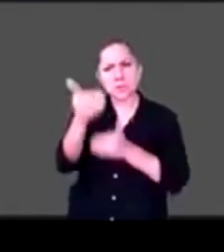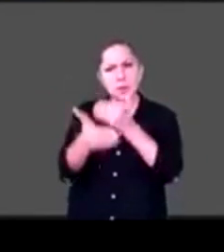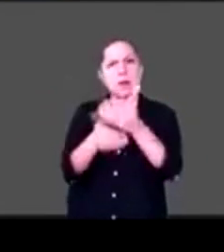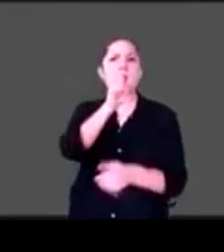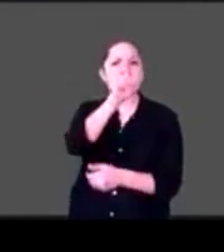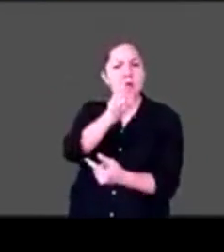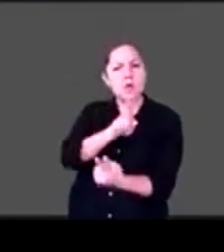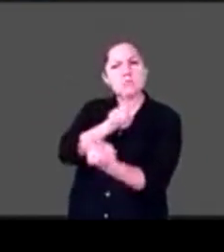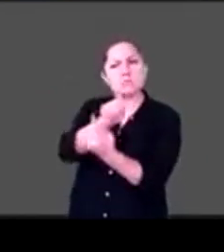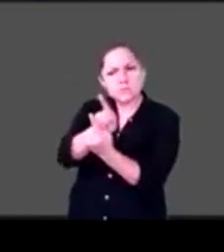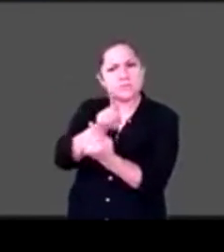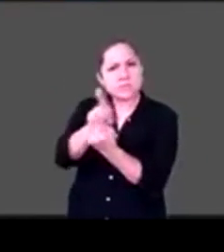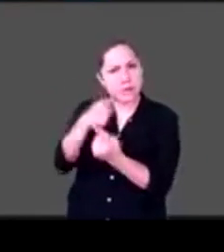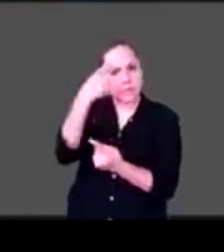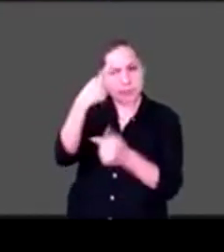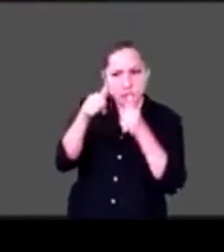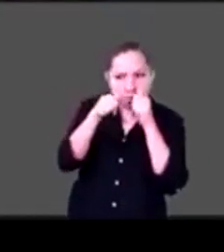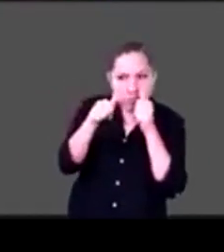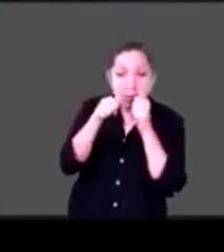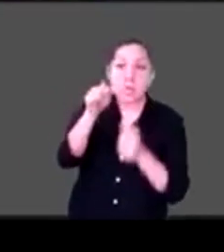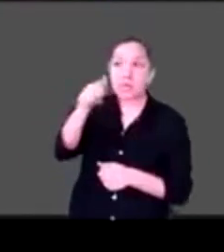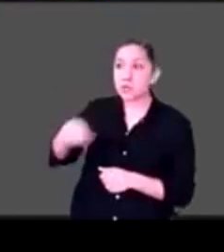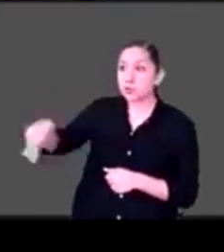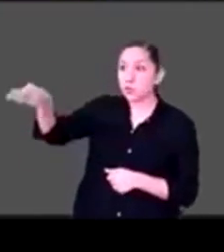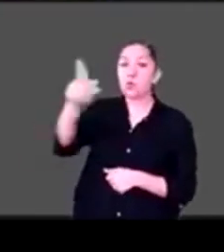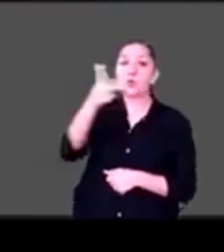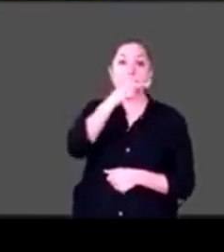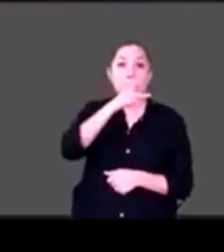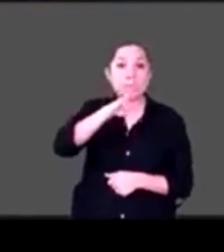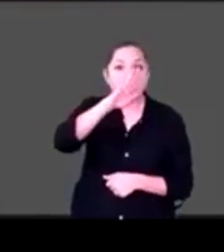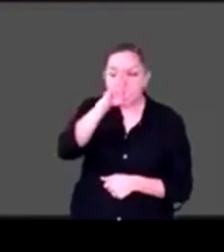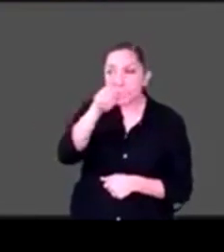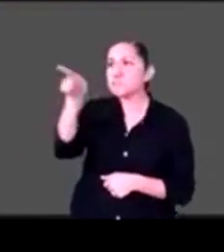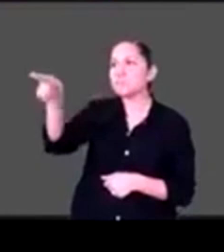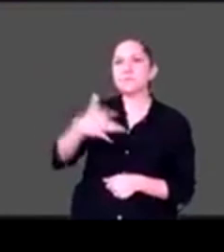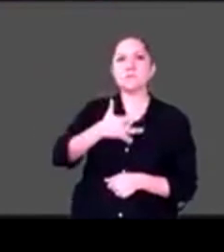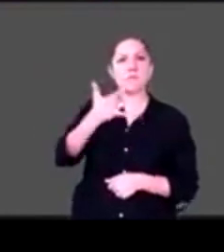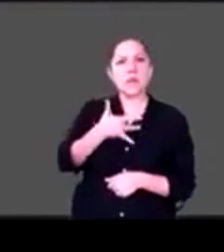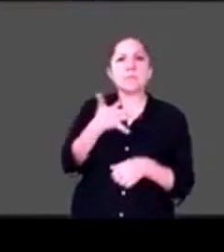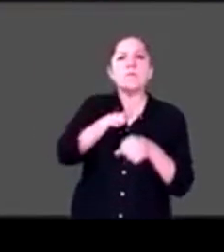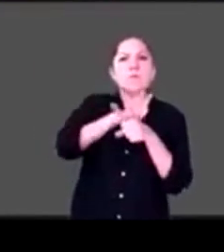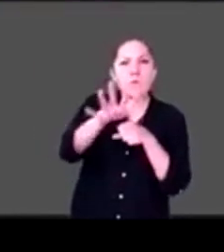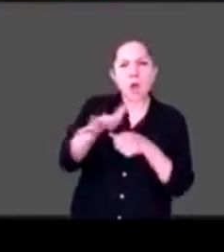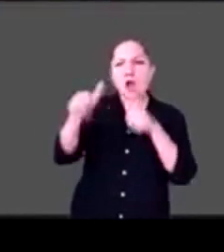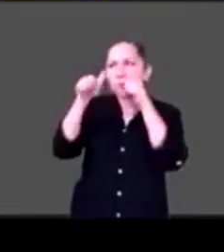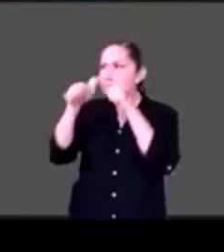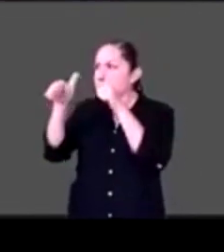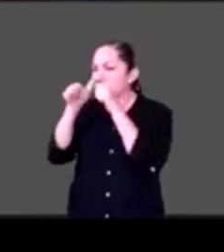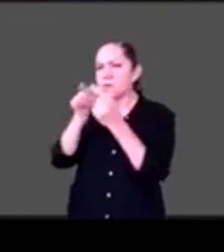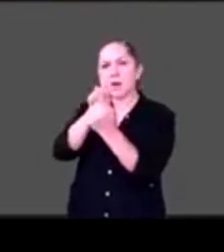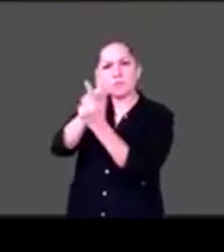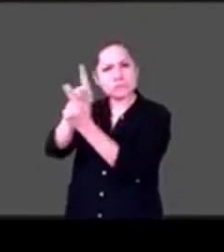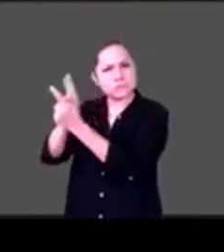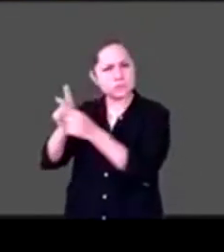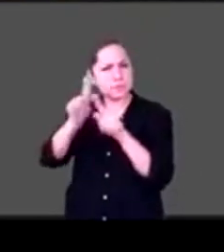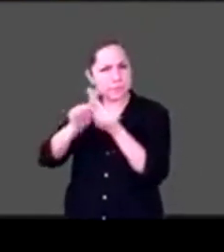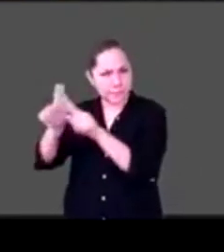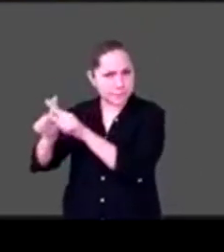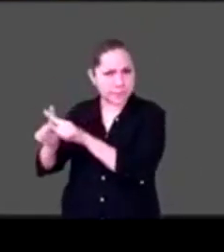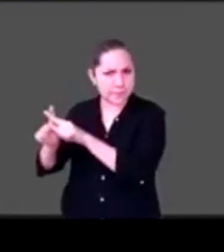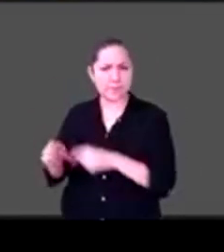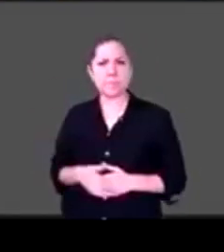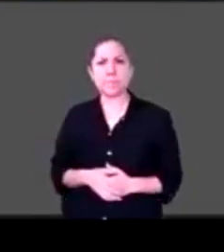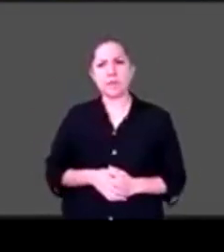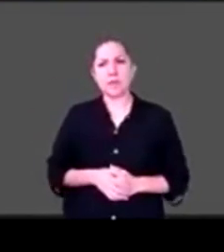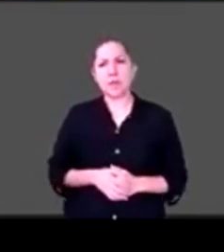de cualquier papá. Muy bonito. A mí me pasó una situación que justo ahora publiqué los otros días en Facebook. Tengo como